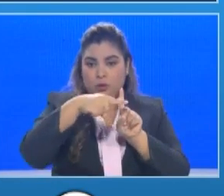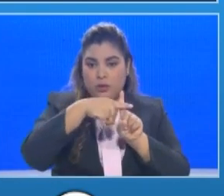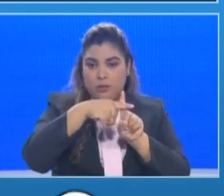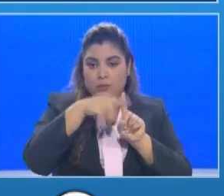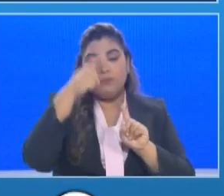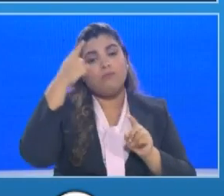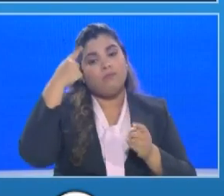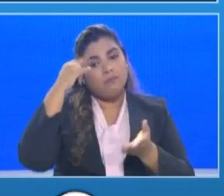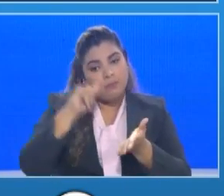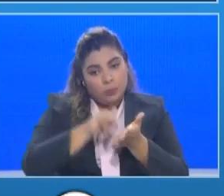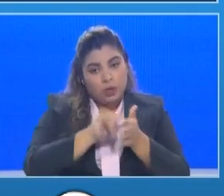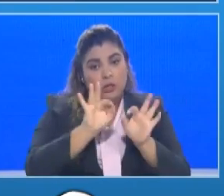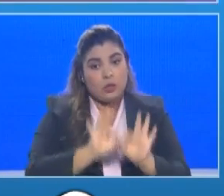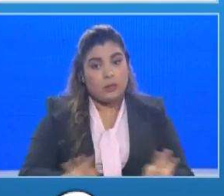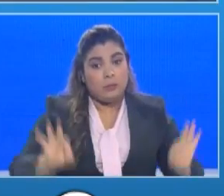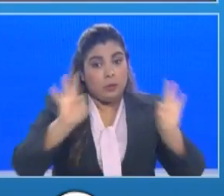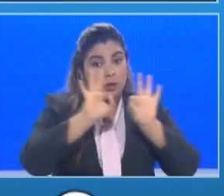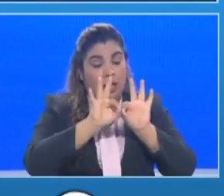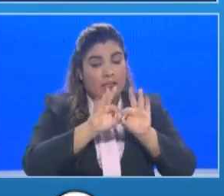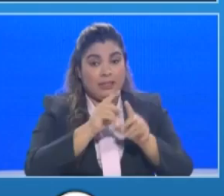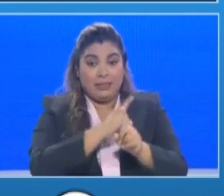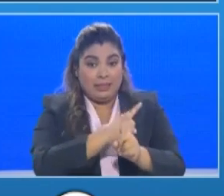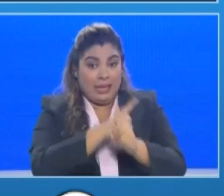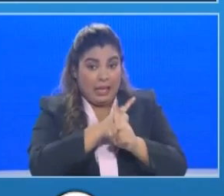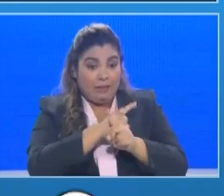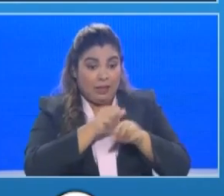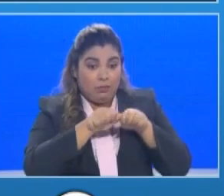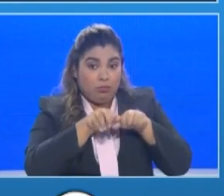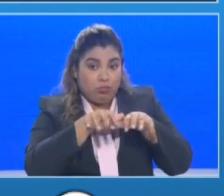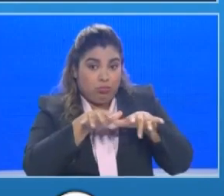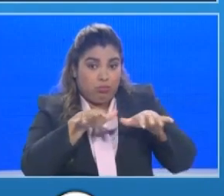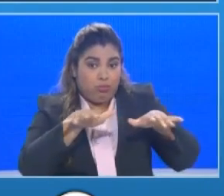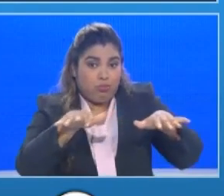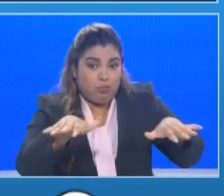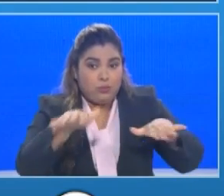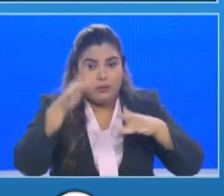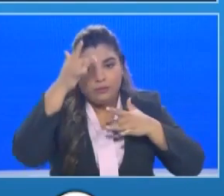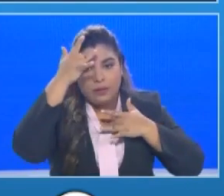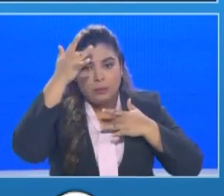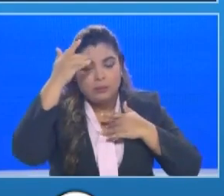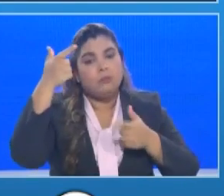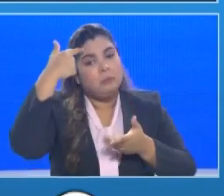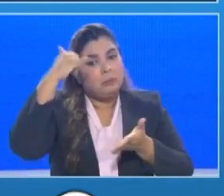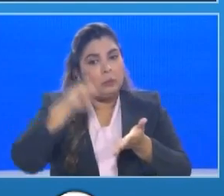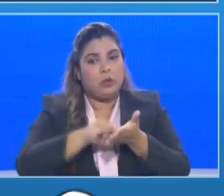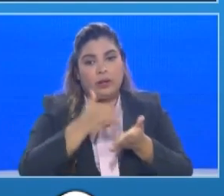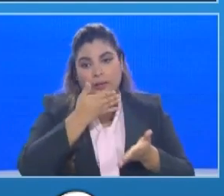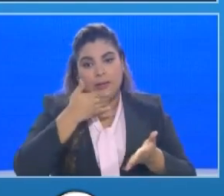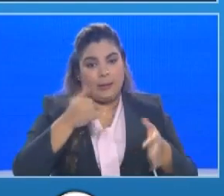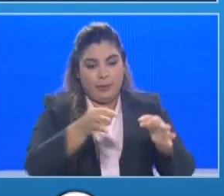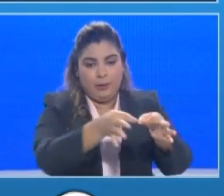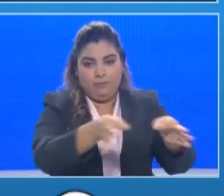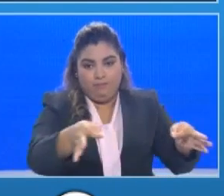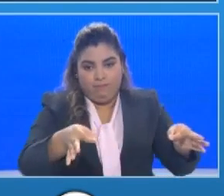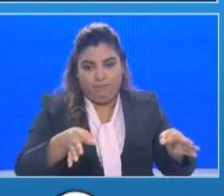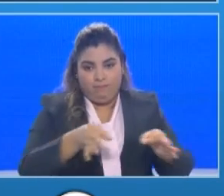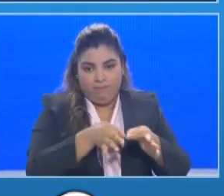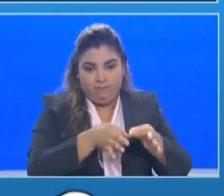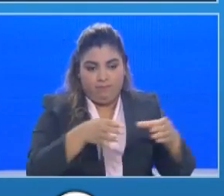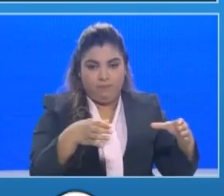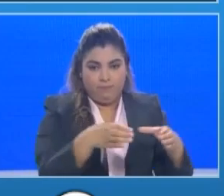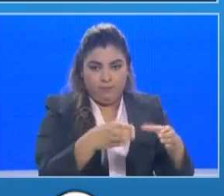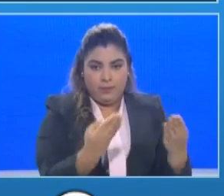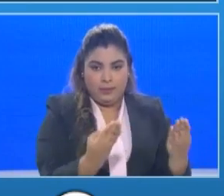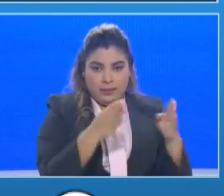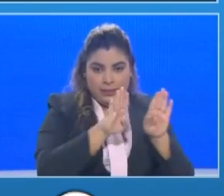importante evitar la propagación del virus y de tal manera que hemos tomado la decisión de establecer esta